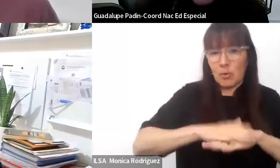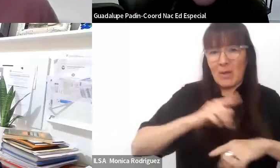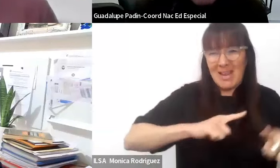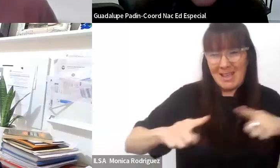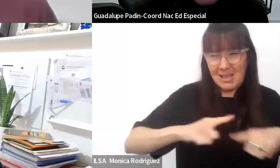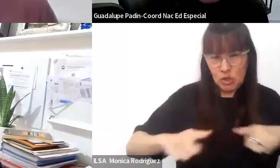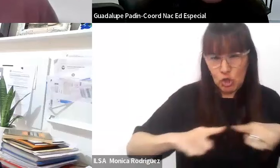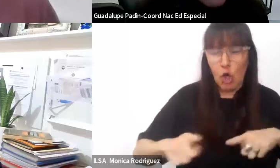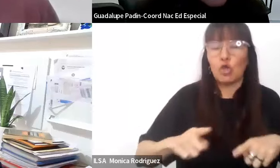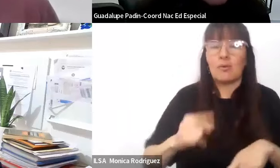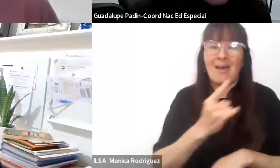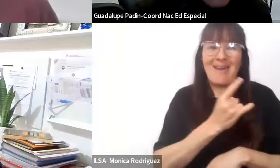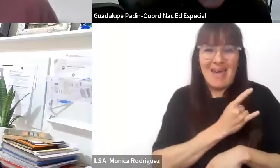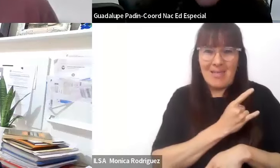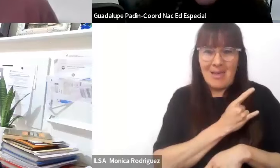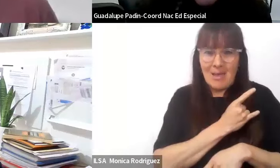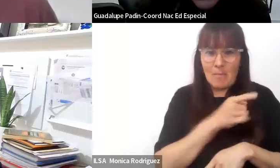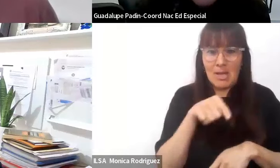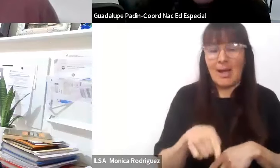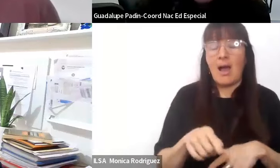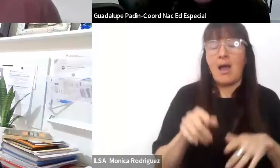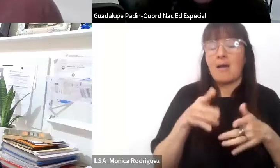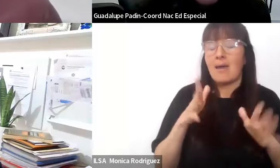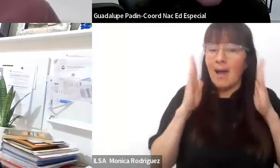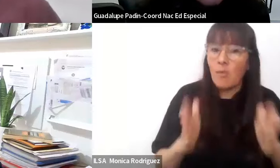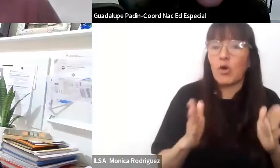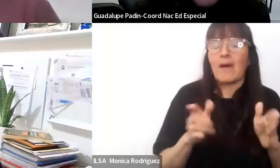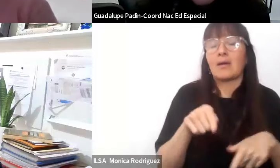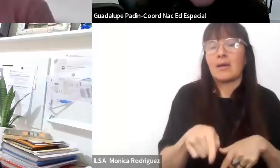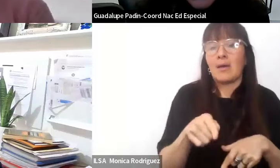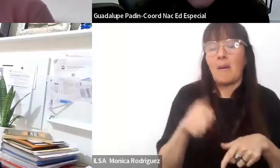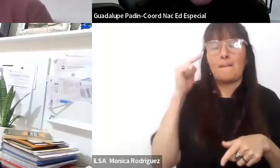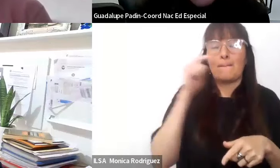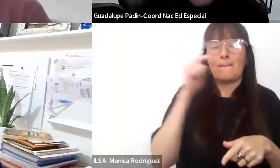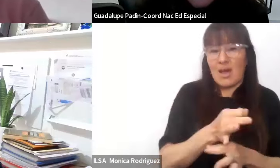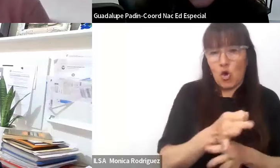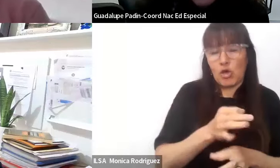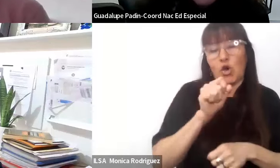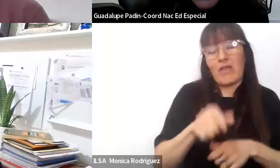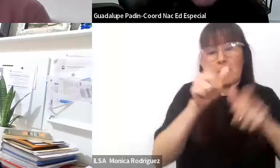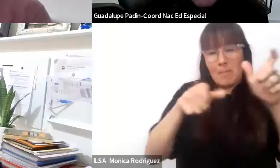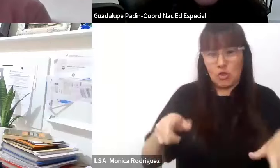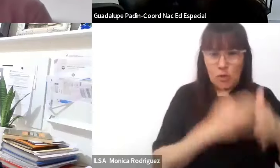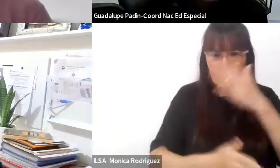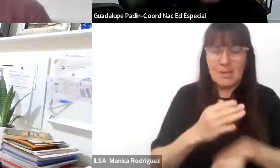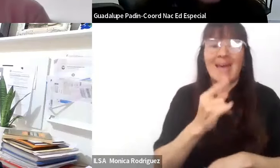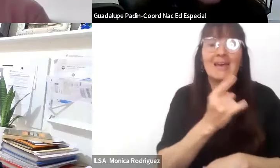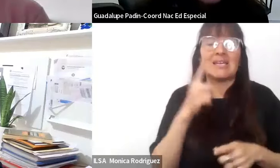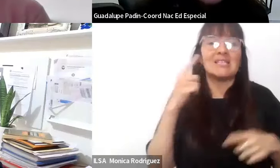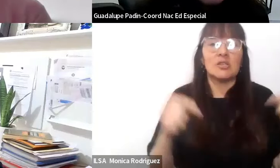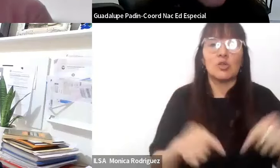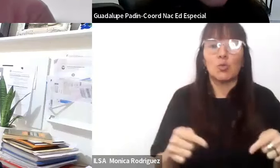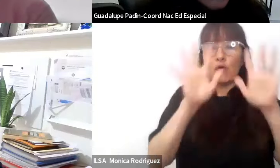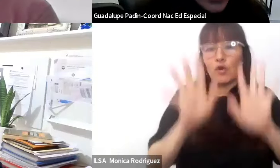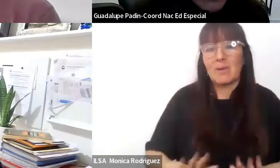actualización académica en abordajes pedagógicos para estudiantes con discapacidad que brinda el Instituto Nacional de Formación Docente